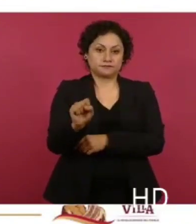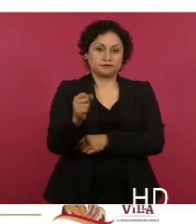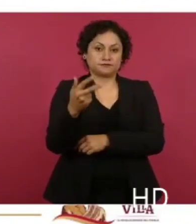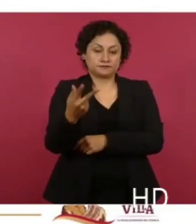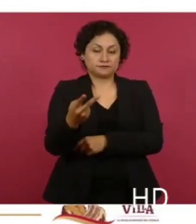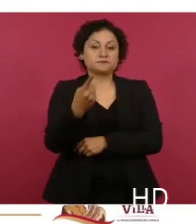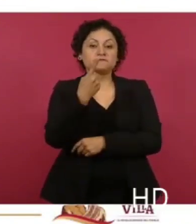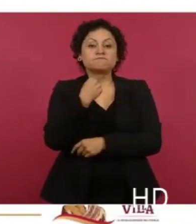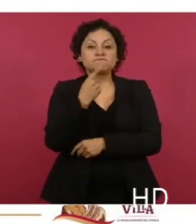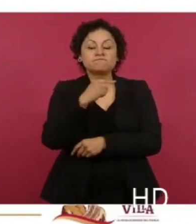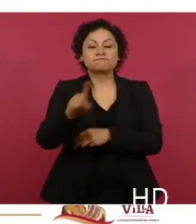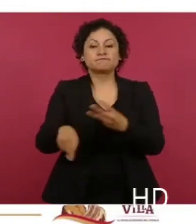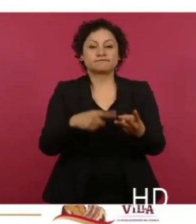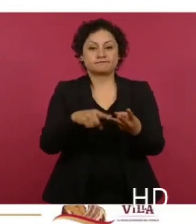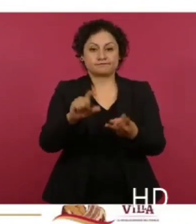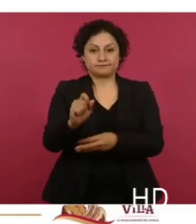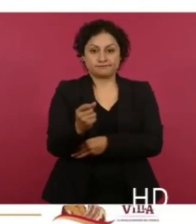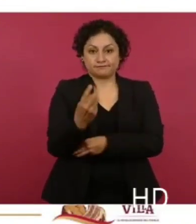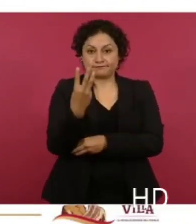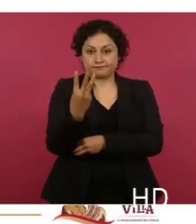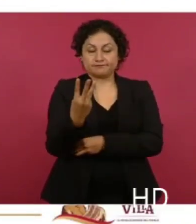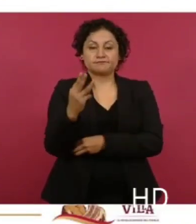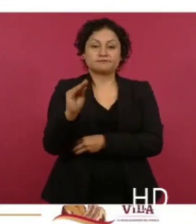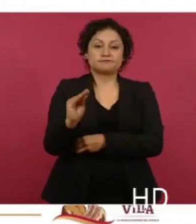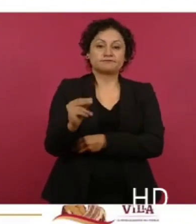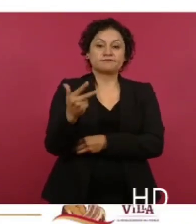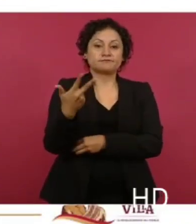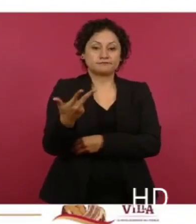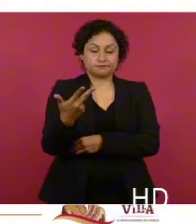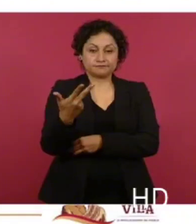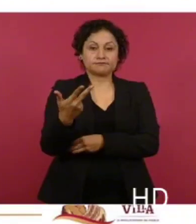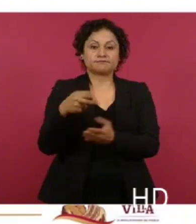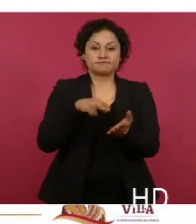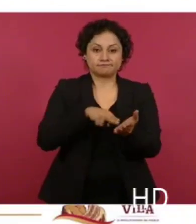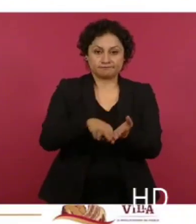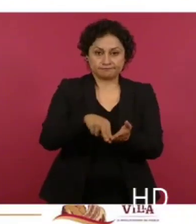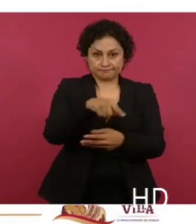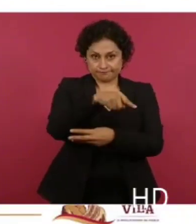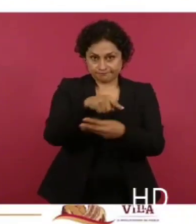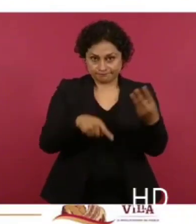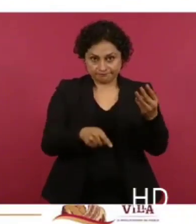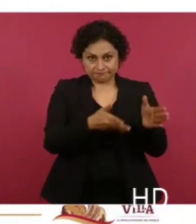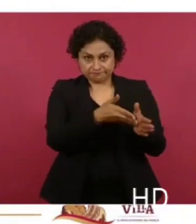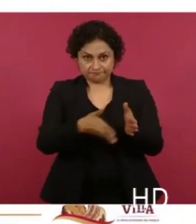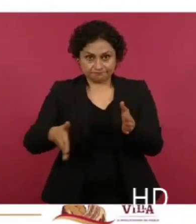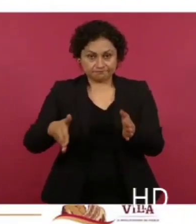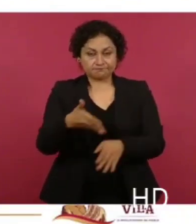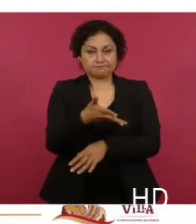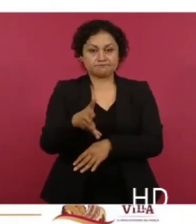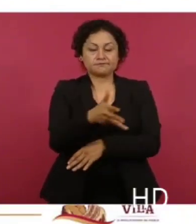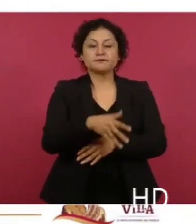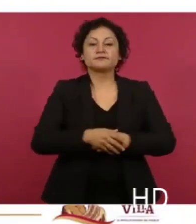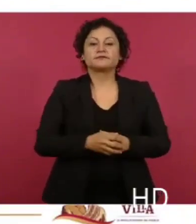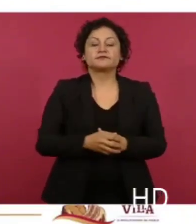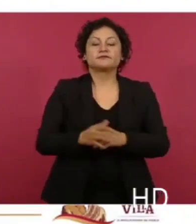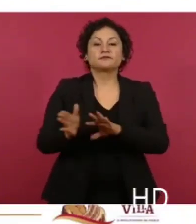premium y 23 pesos con 98 centavos en el caso del diésel. La semana pasada